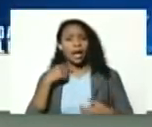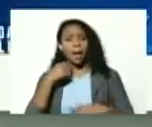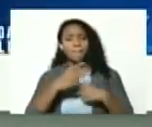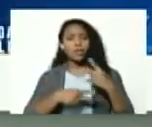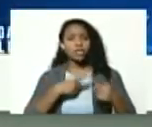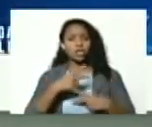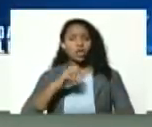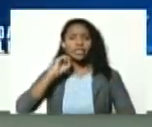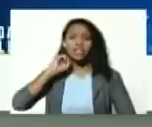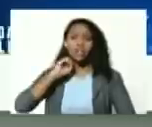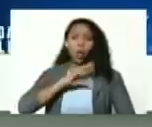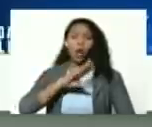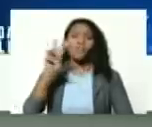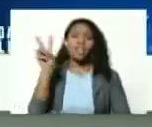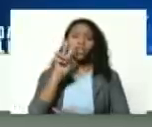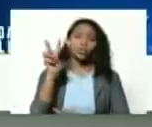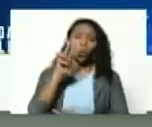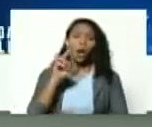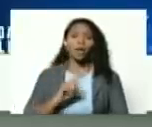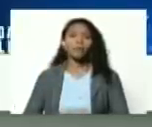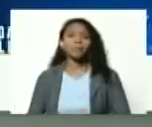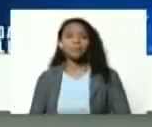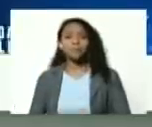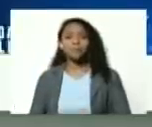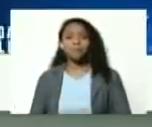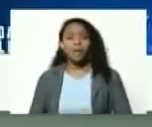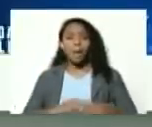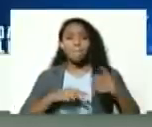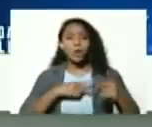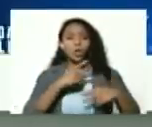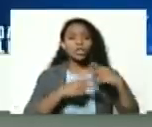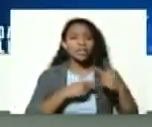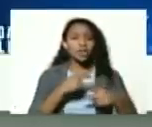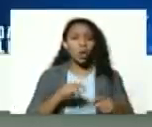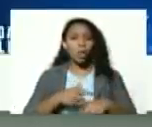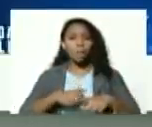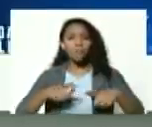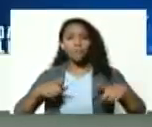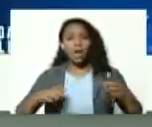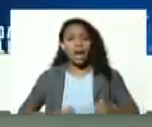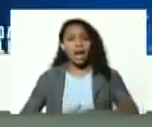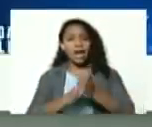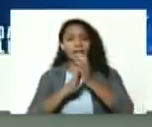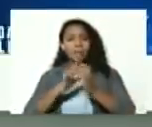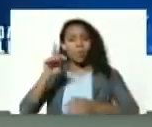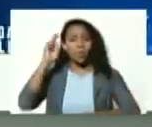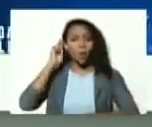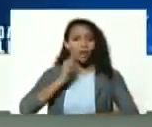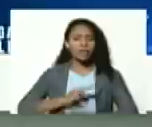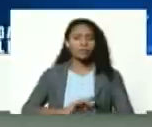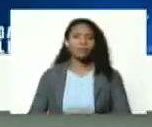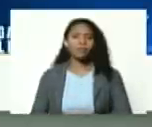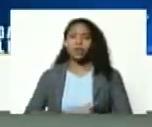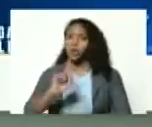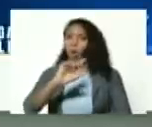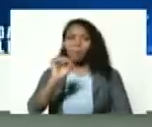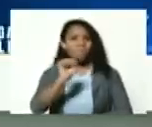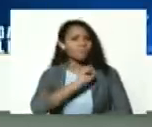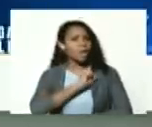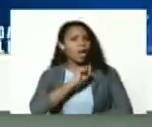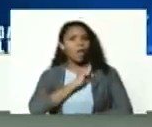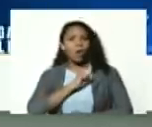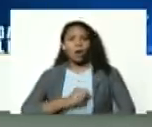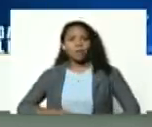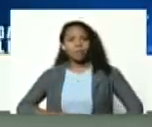histórico venezolano del proceso de emancipación liderado por Bolívar no le tengamos miedo a las